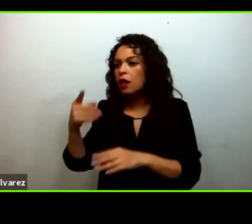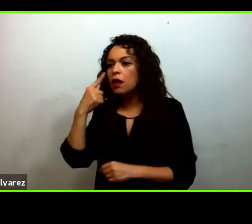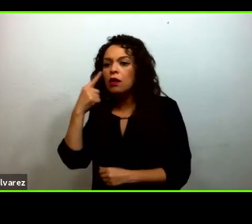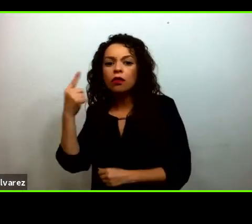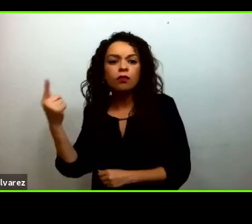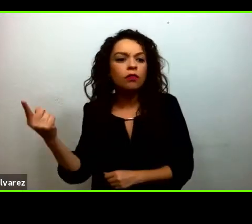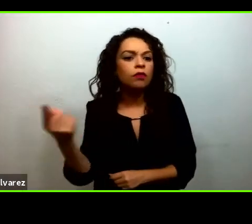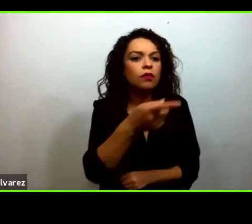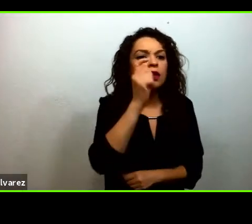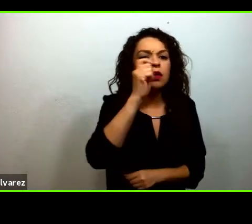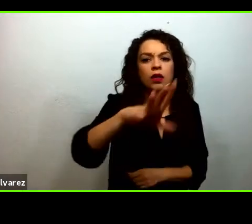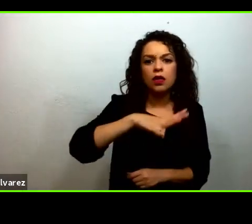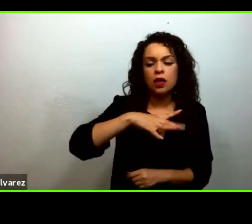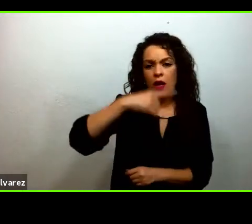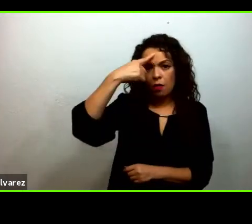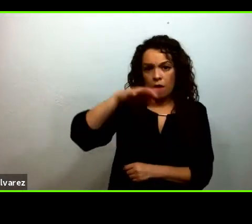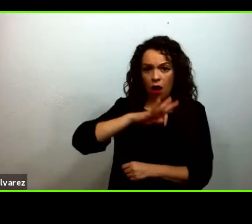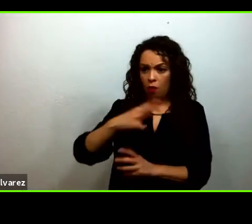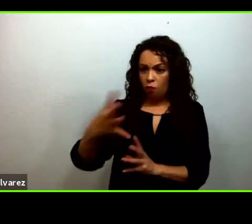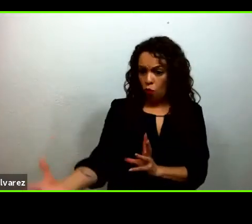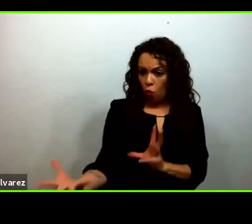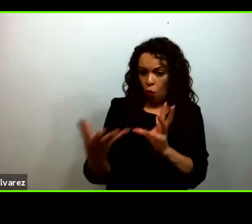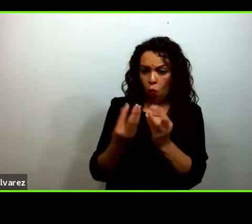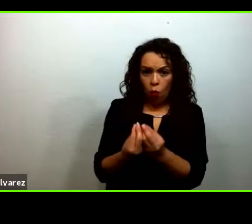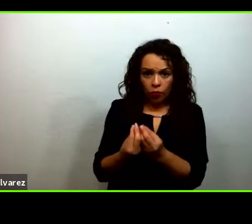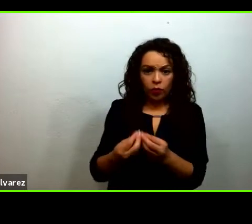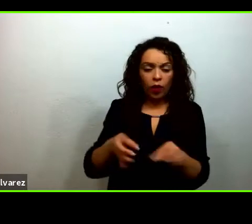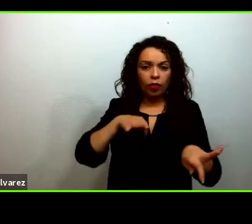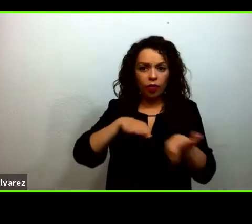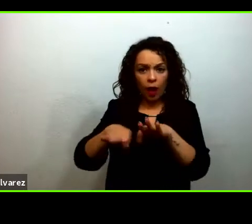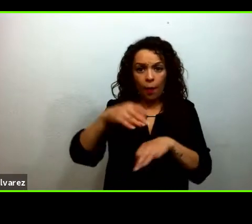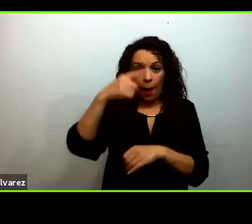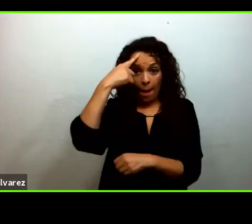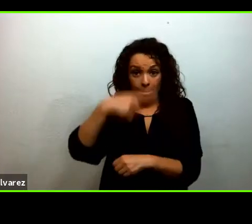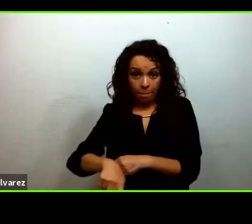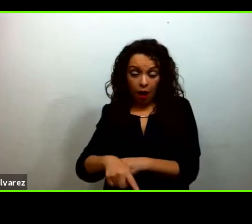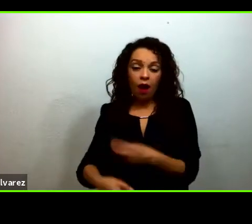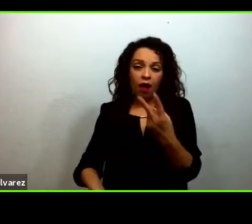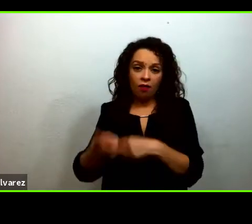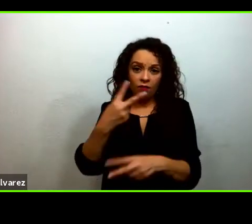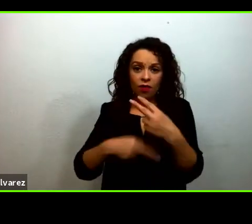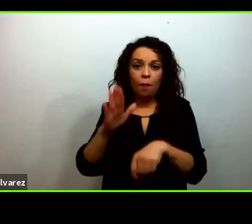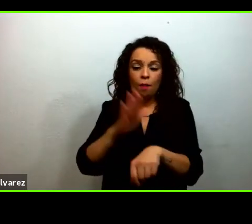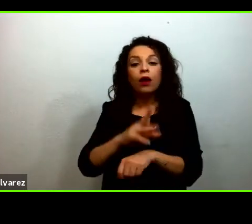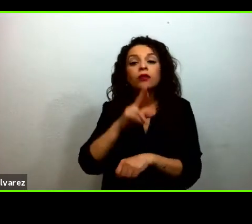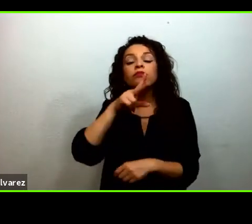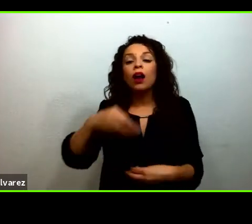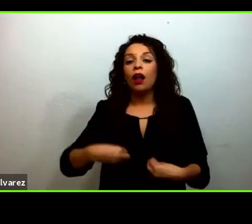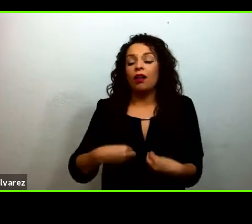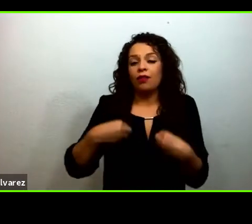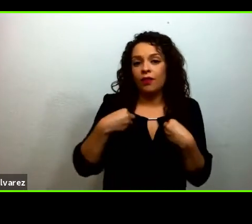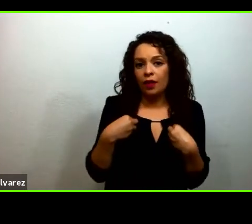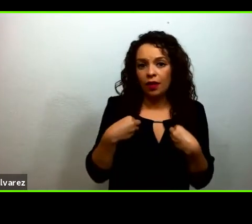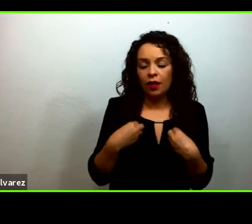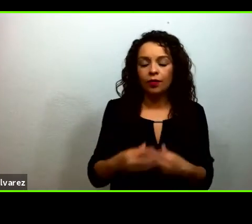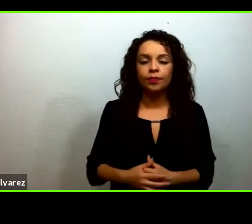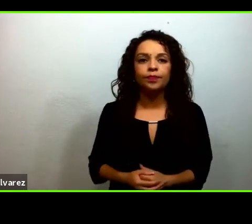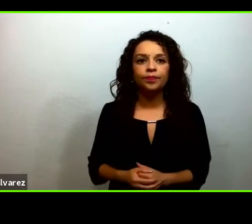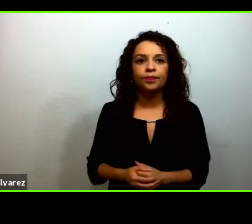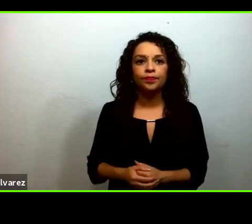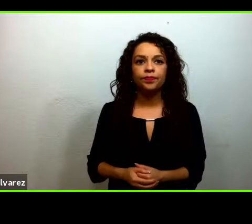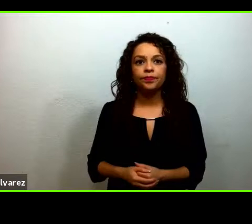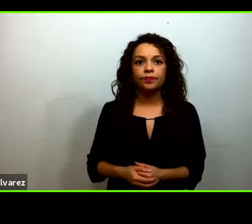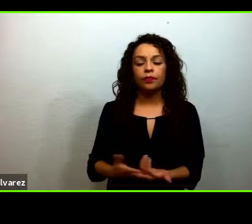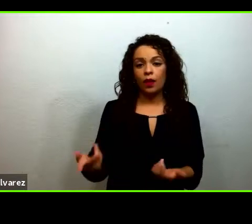para asegurar un mayor bienestar para todos. Y aquí quiero referirme al planteamiento que hace un filósofo colombiano,